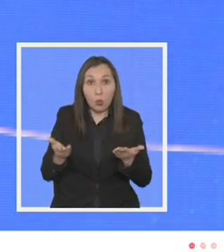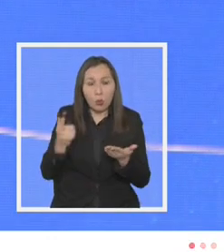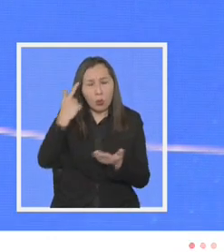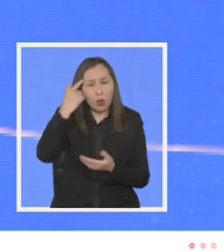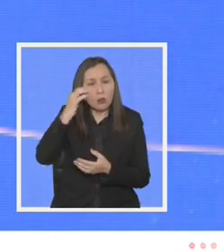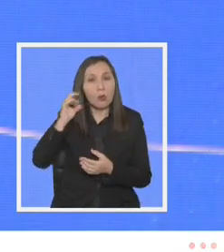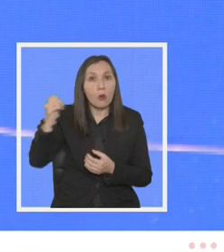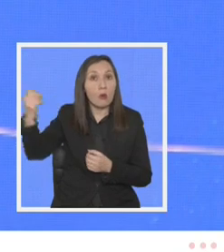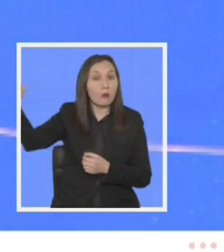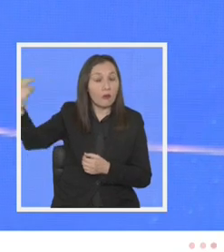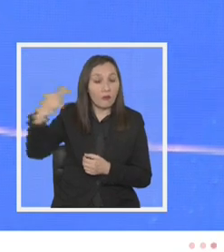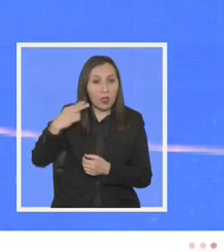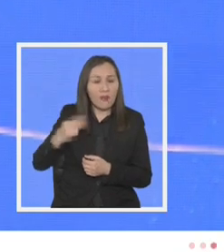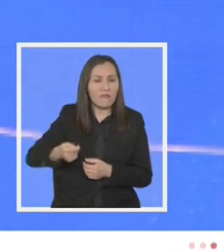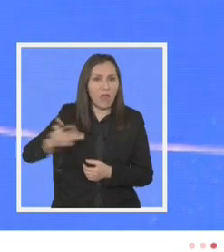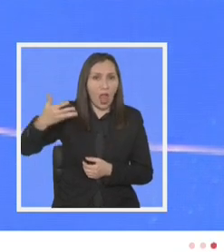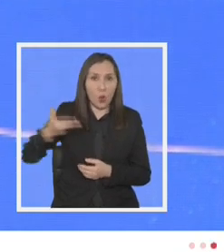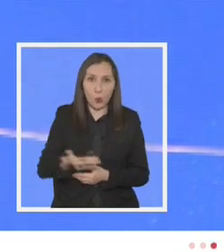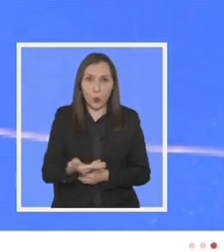cómo se valora